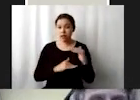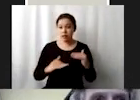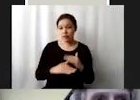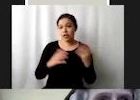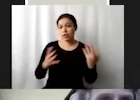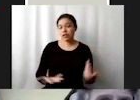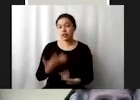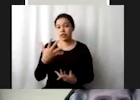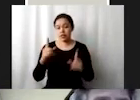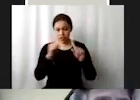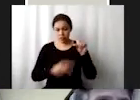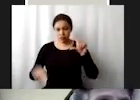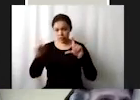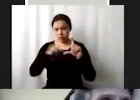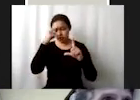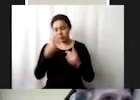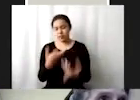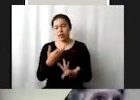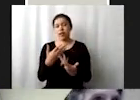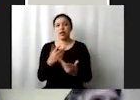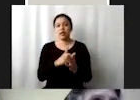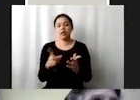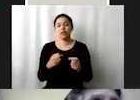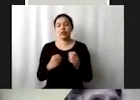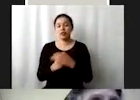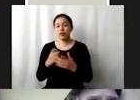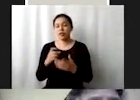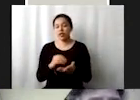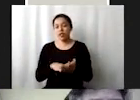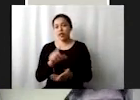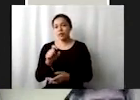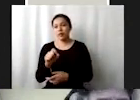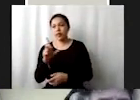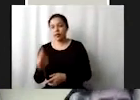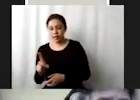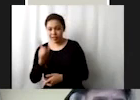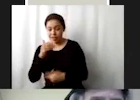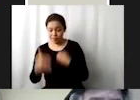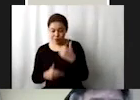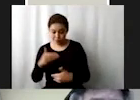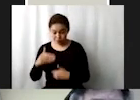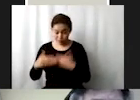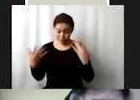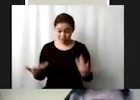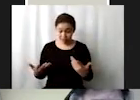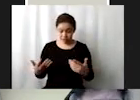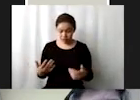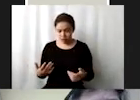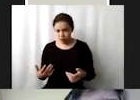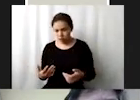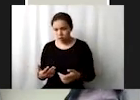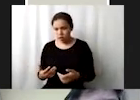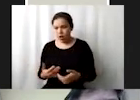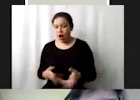cinco esferas del desarrollo sostenible de la agenda 2030 cuáles son estos procesos o marcos de